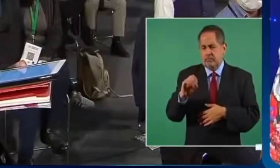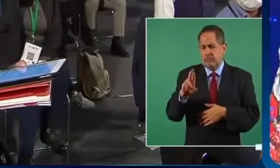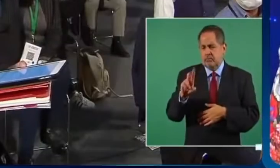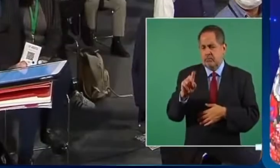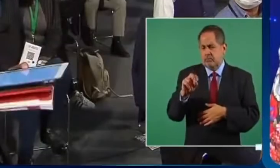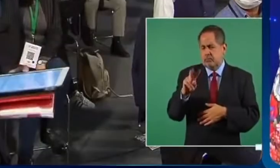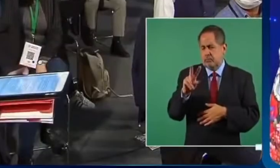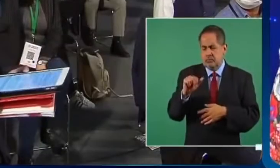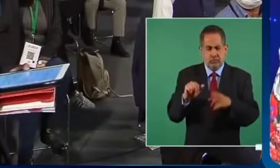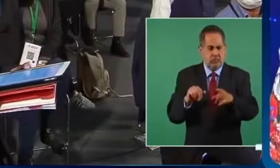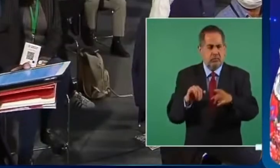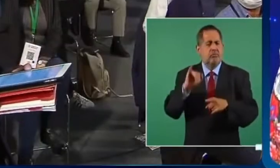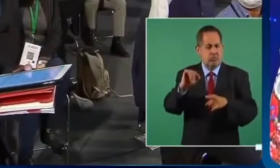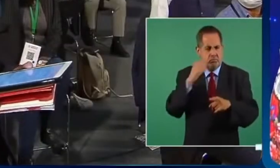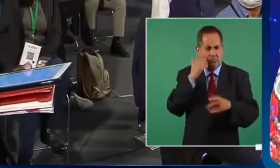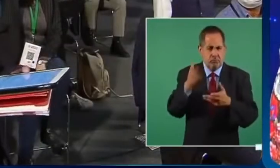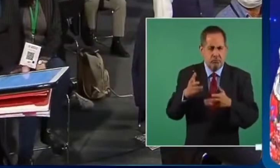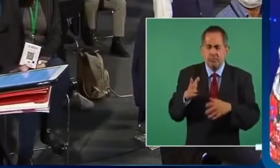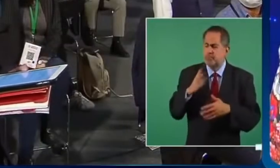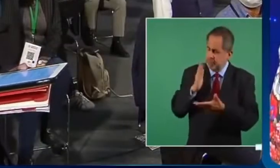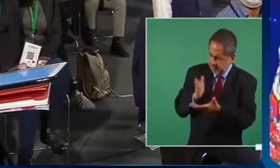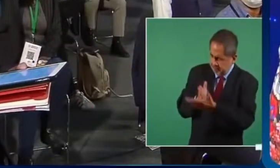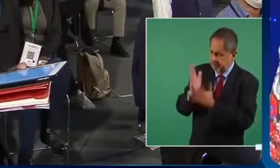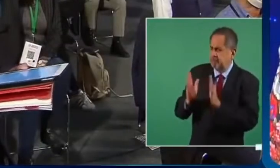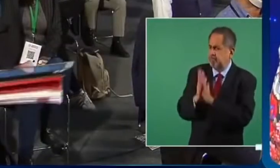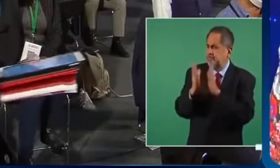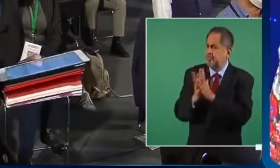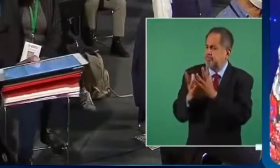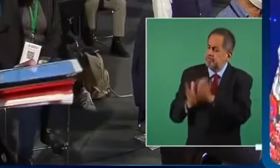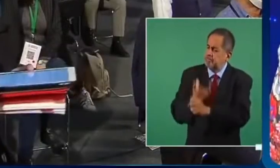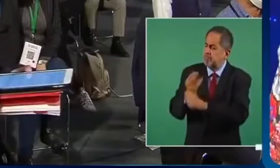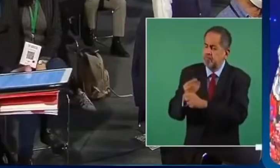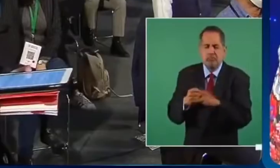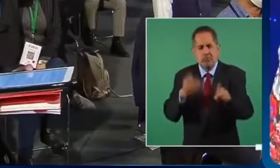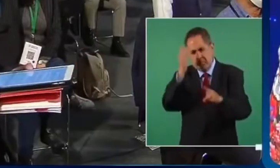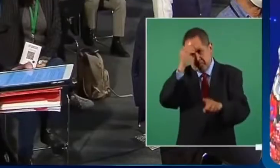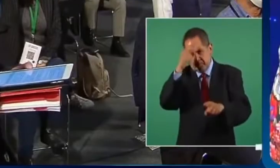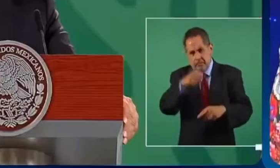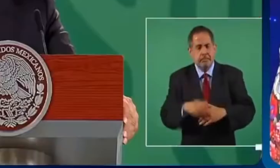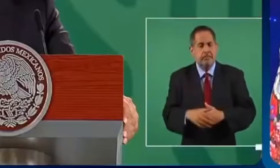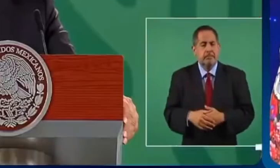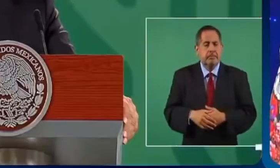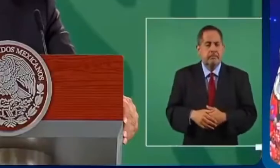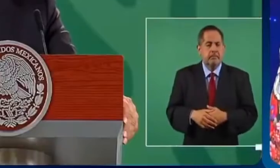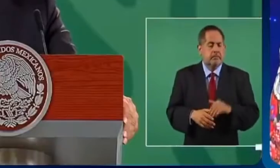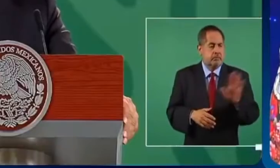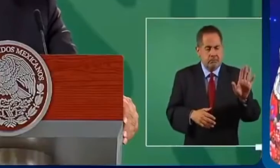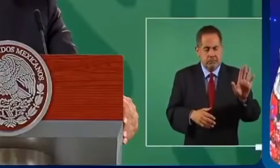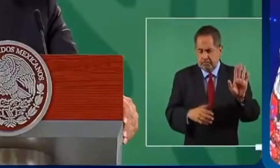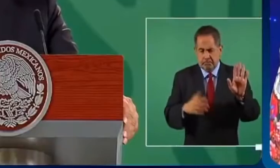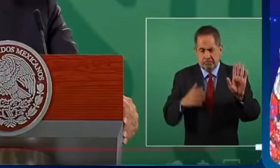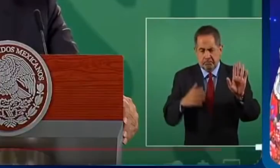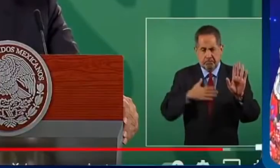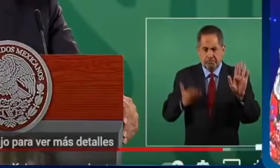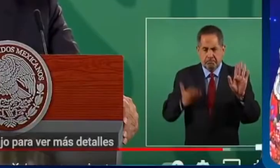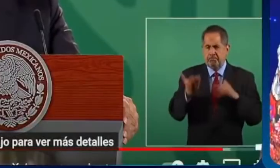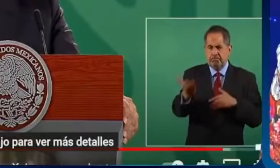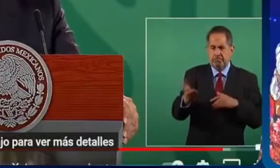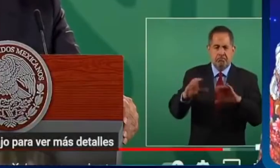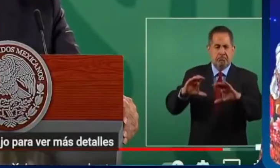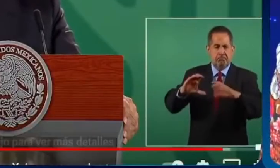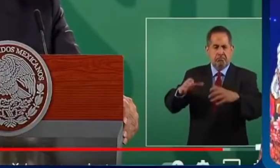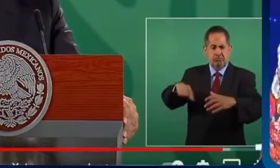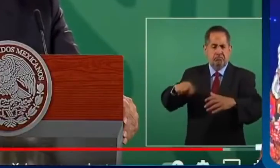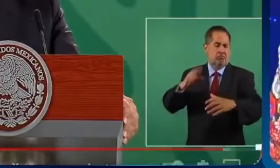si pero que ellos impiden intervenir en esa participación de la reforma usted que opina yo presento al Congreso